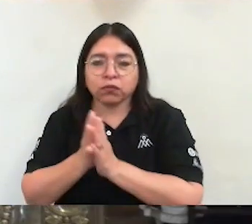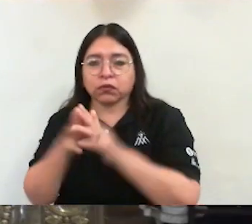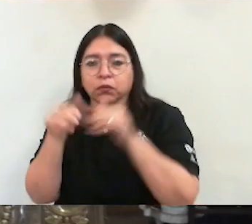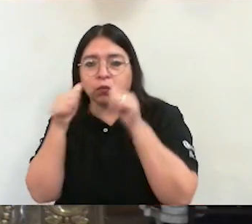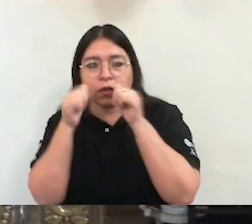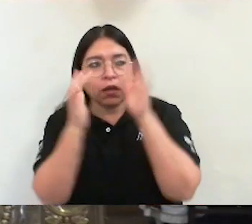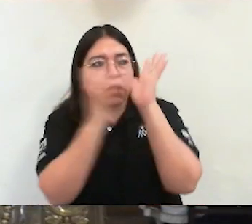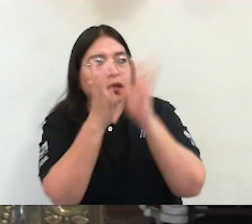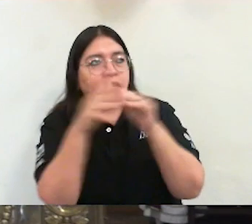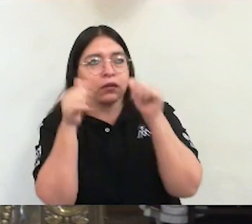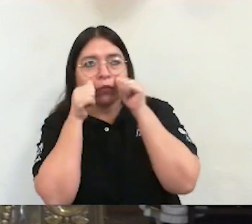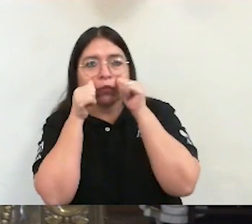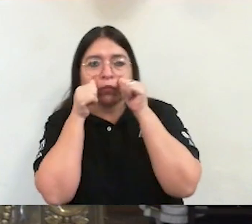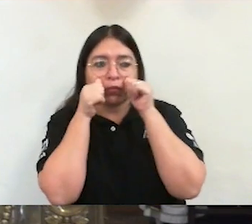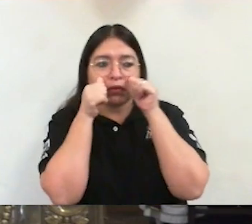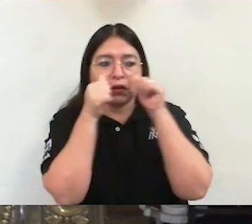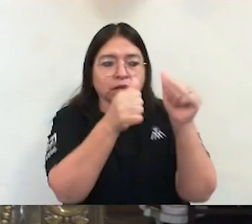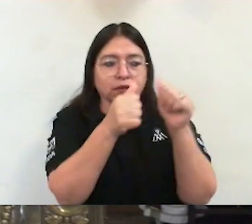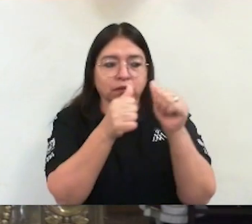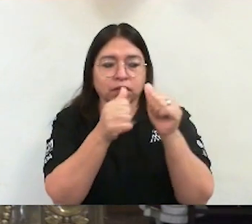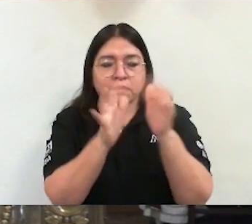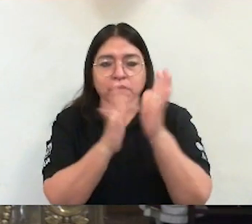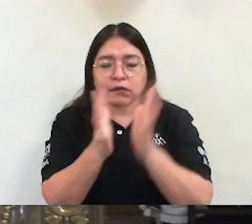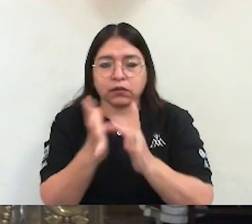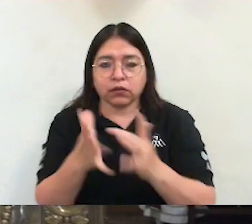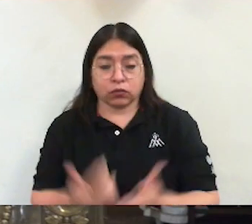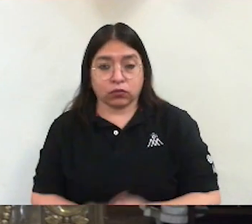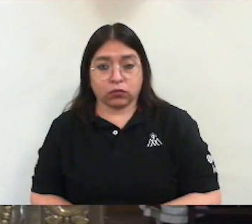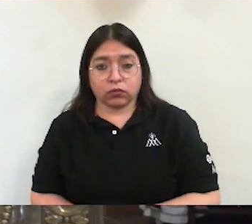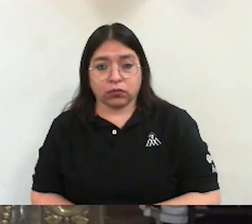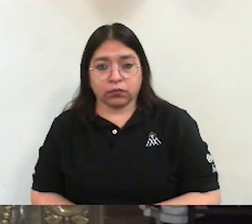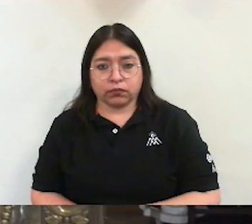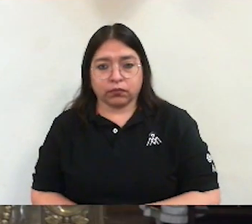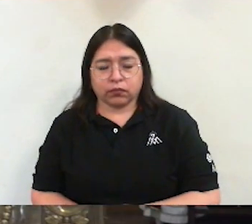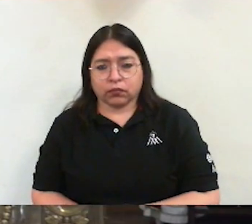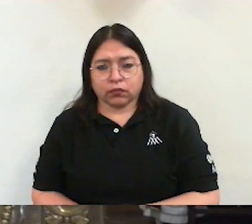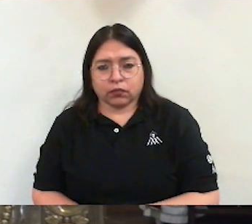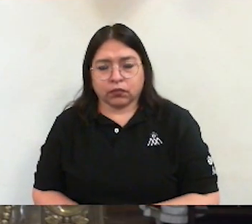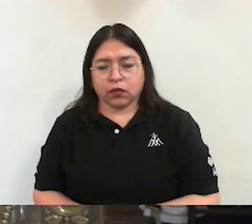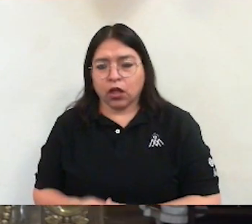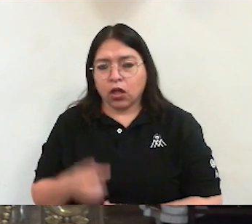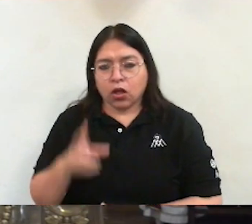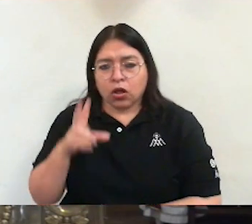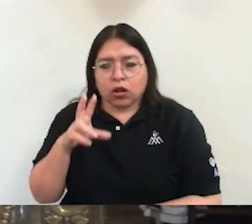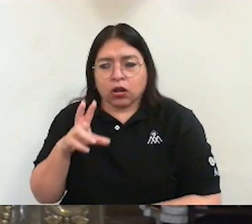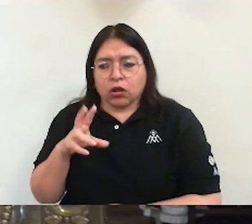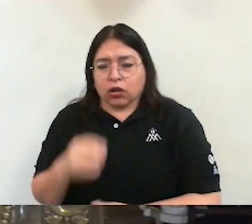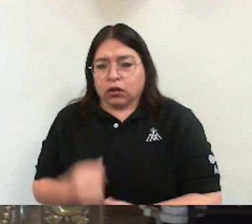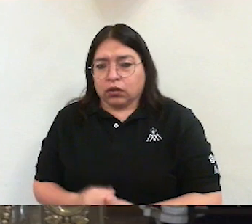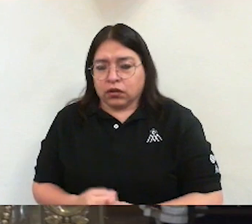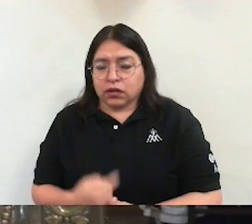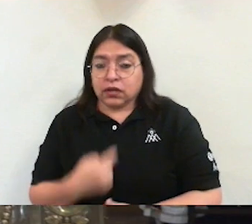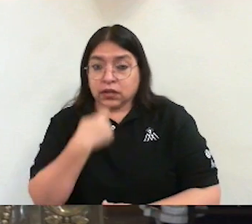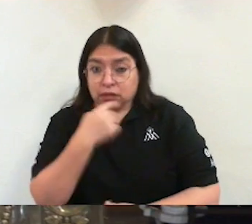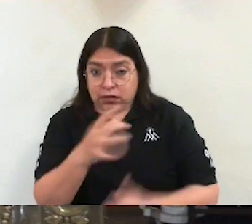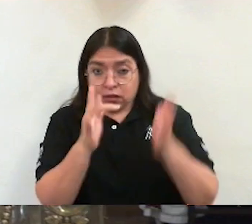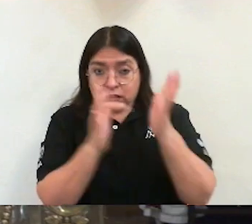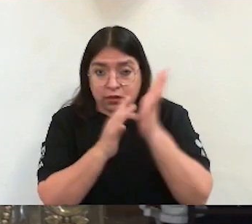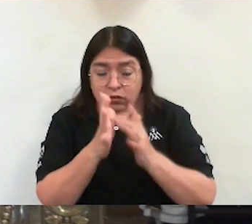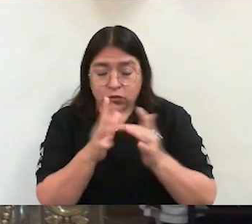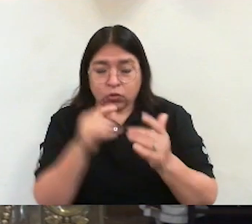Él nos ha dicho hoy, no basta el pan material,